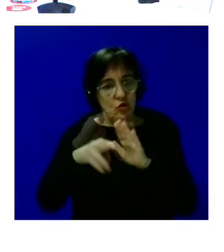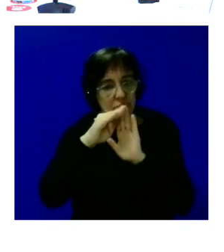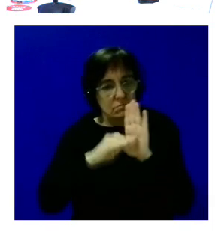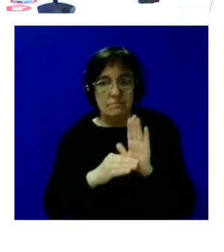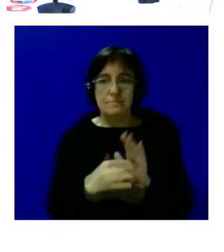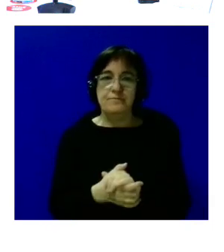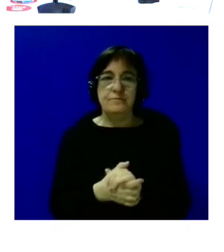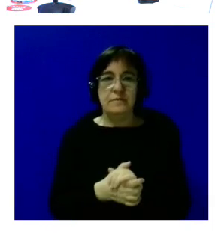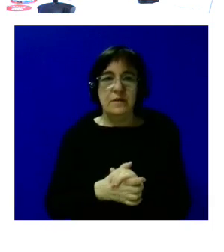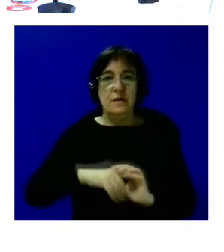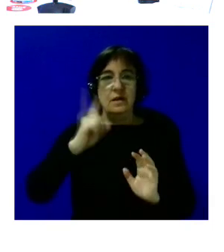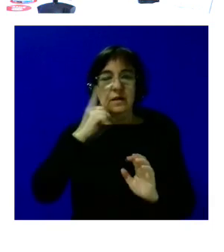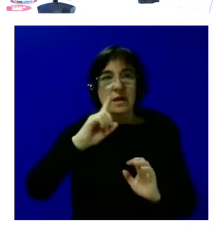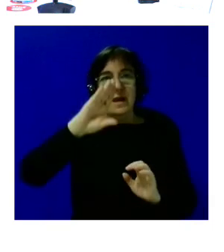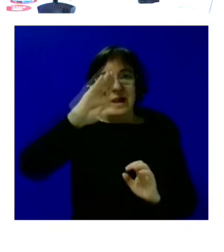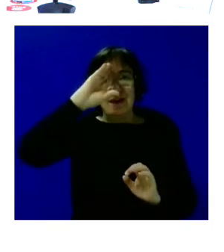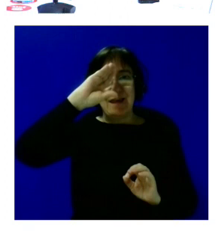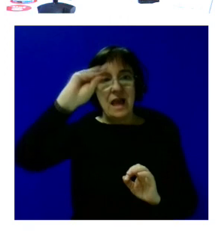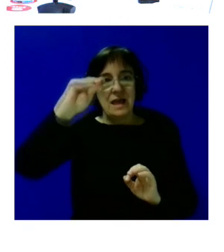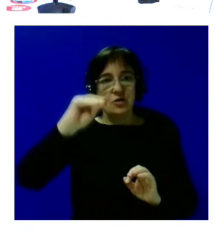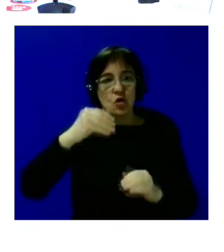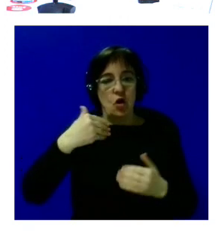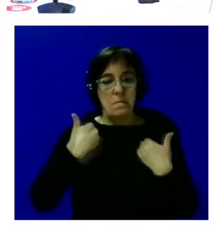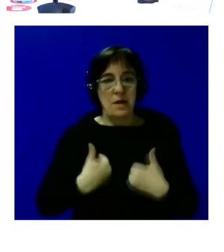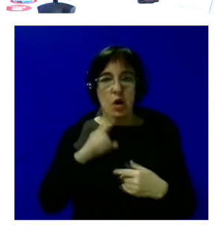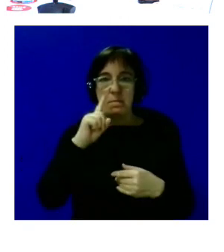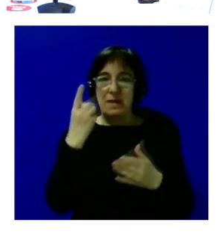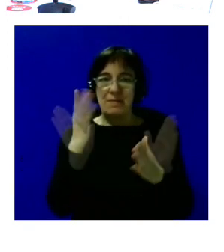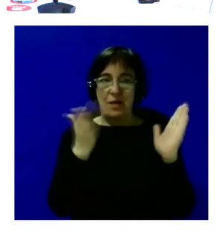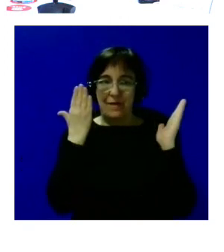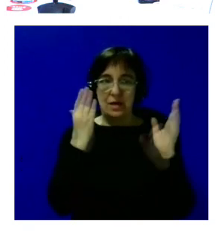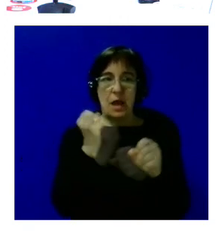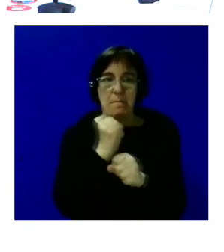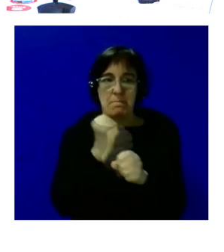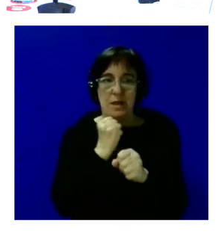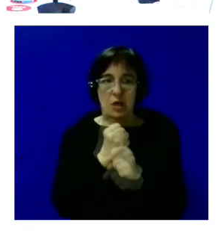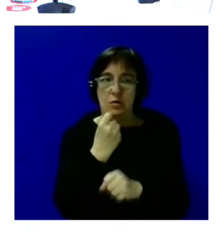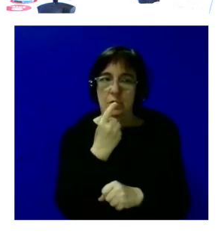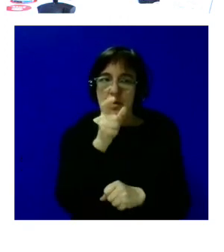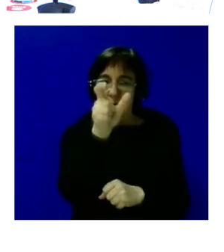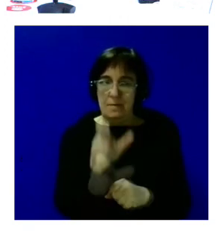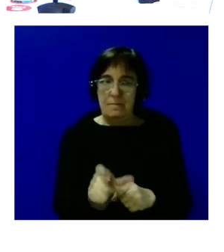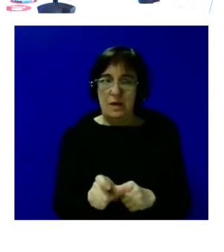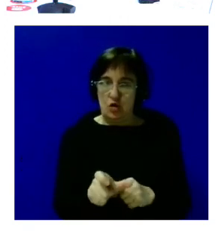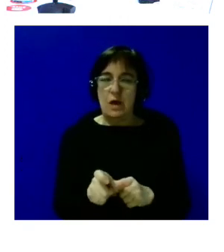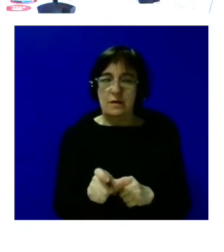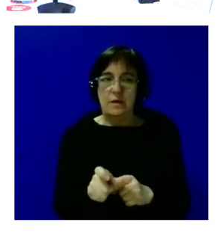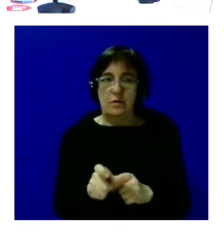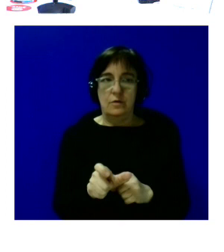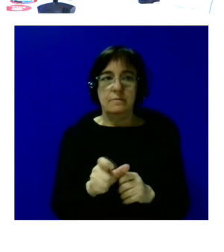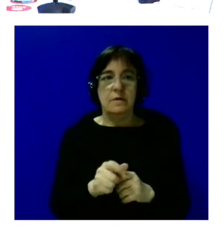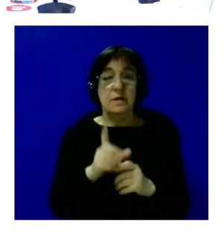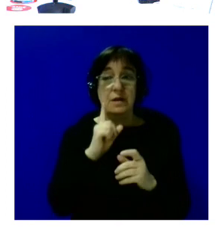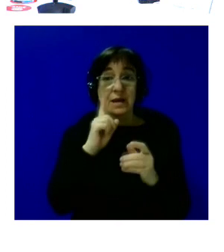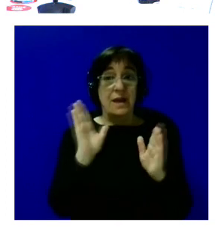el descubrimiento del talento personal es la primera fase del empleo personalizado entonces en